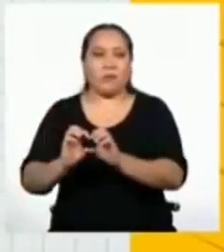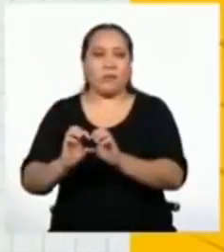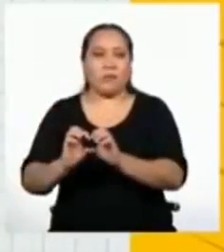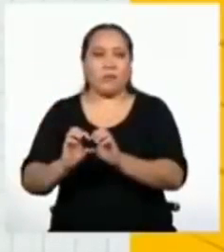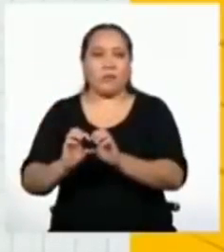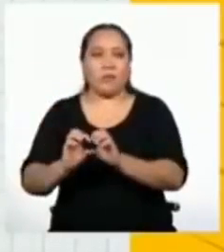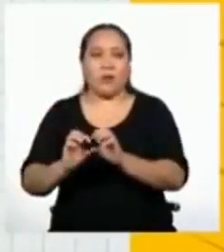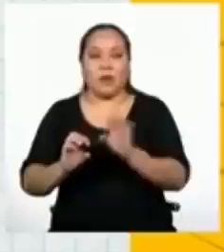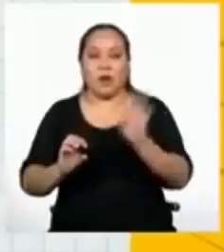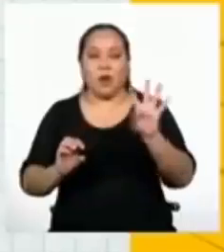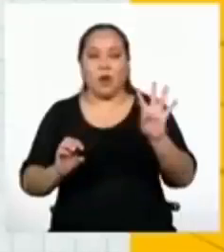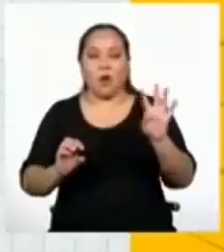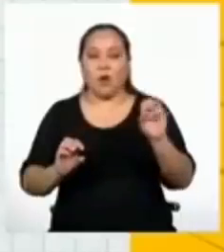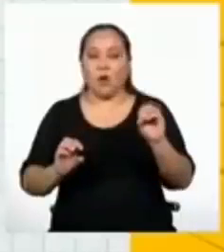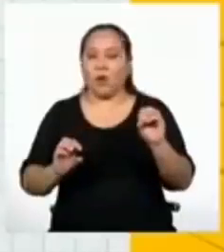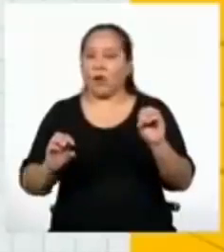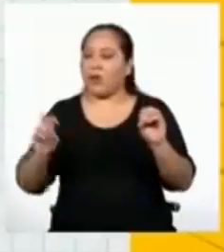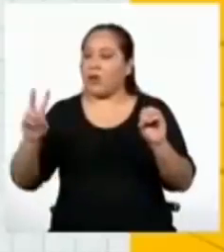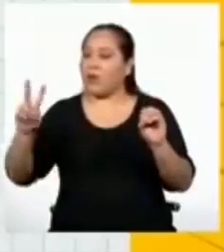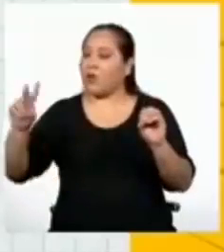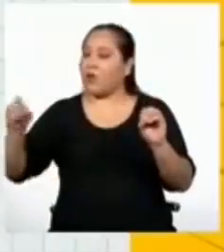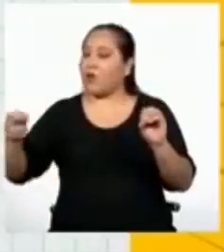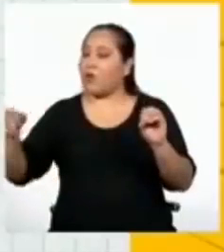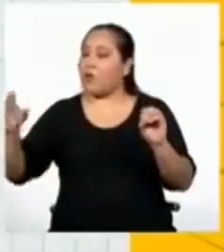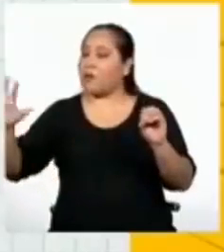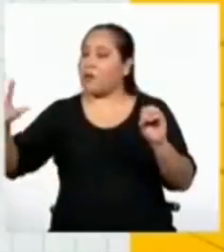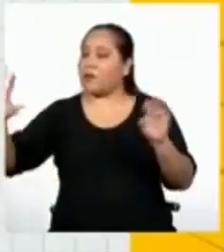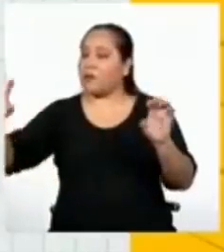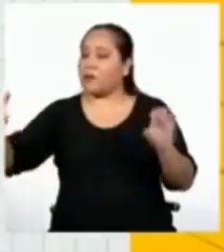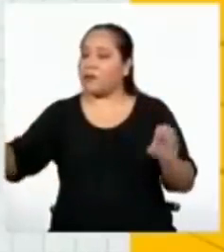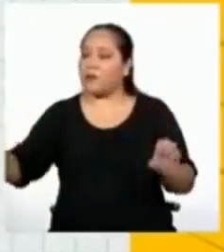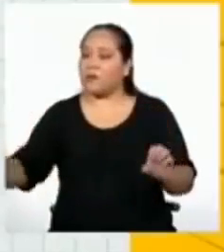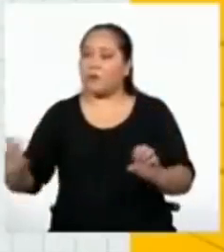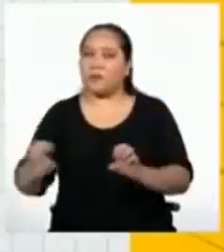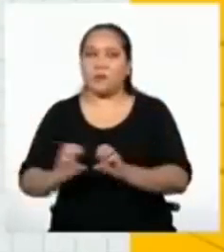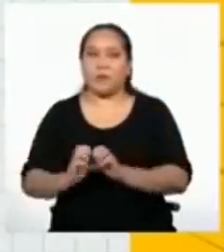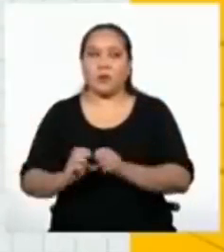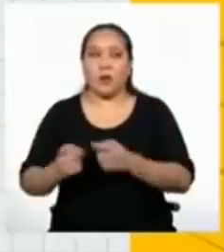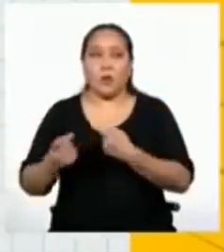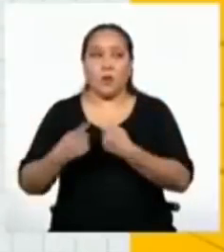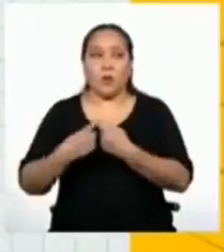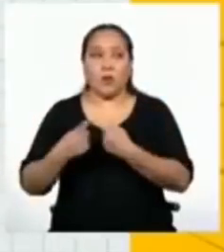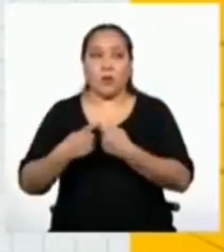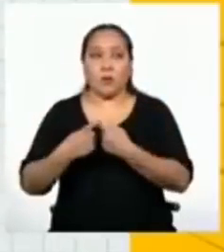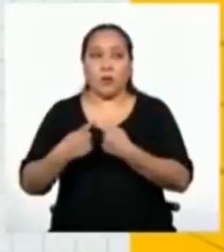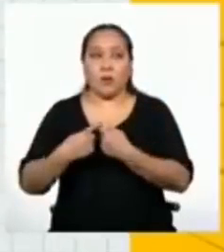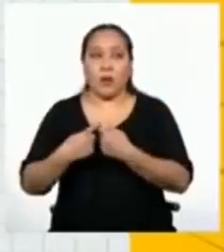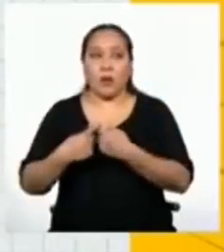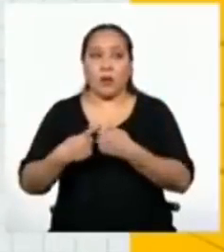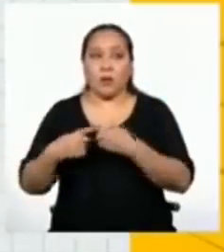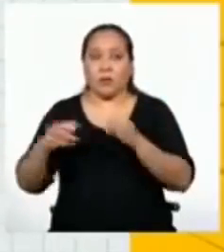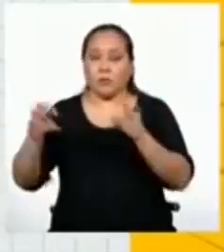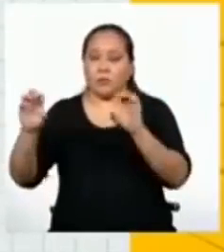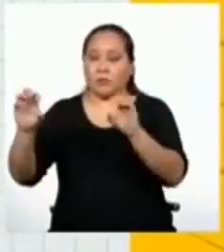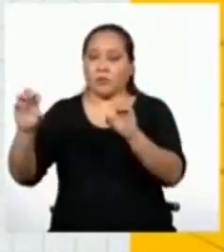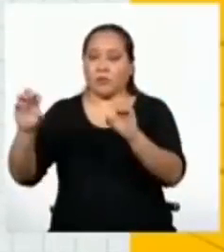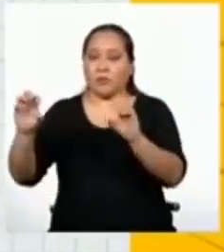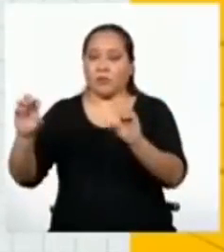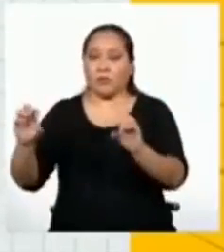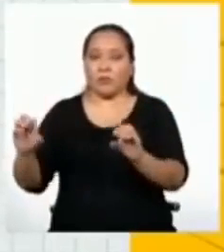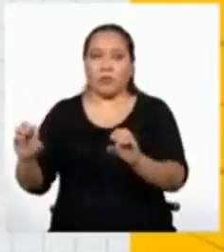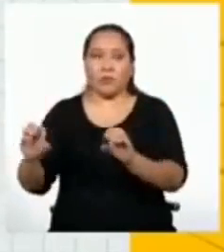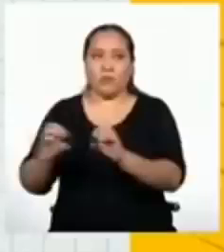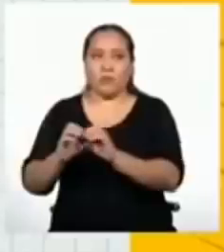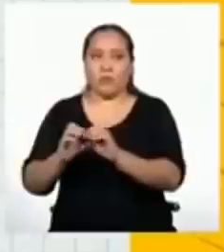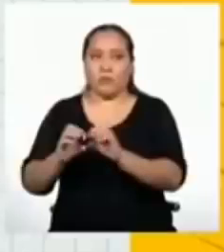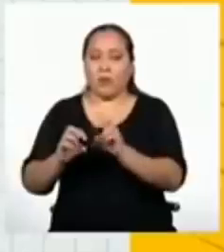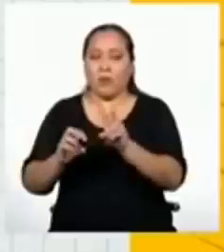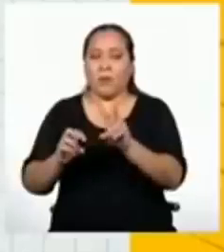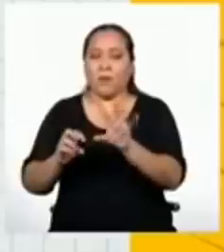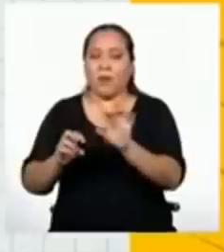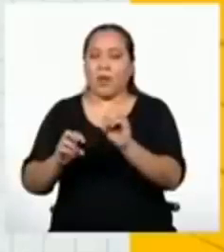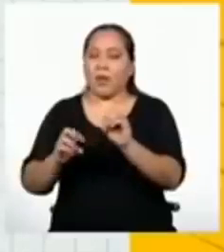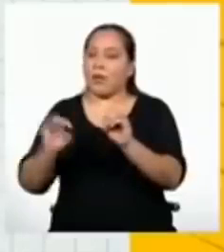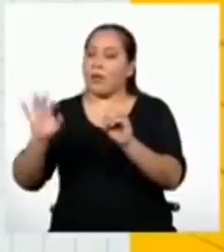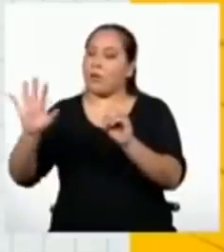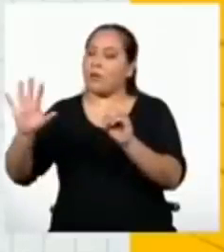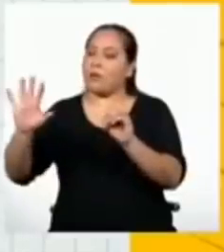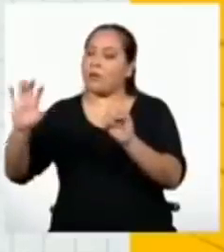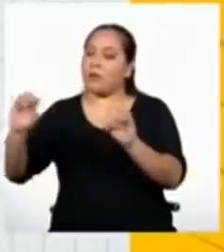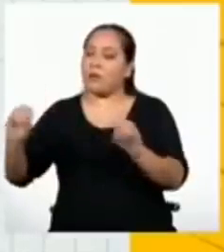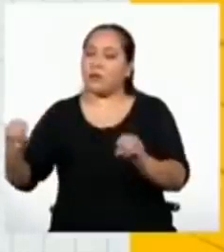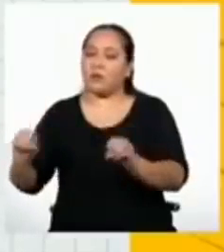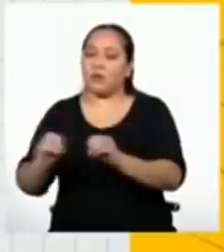igual que el cuarenta y el dos coma cinco. Si multiplicamos los términos equidistantes, veinte por cinco,